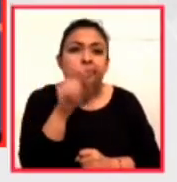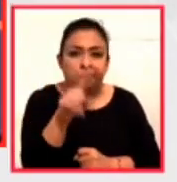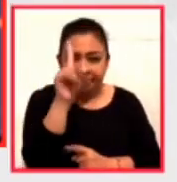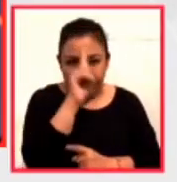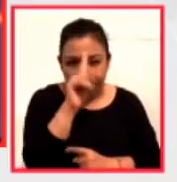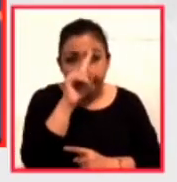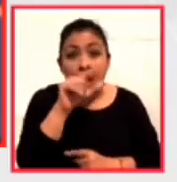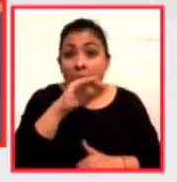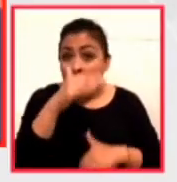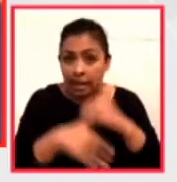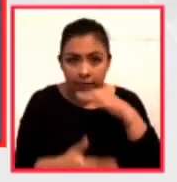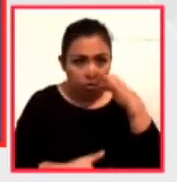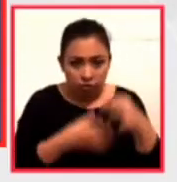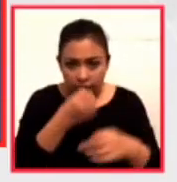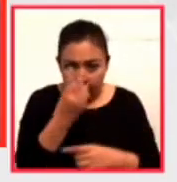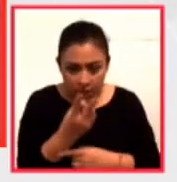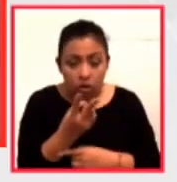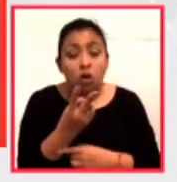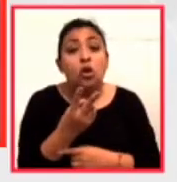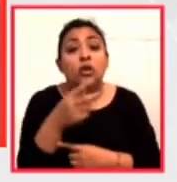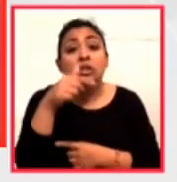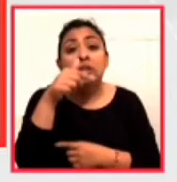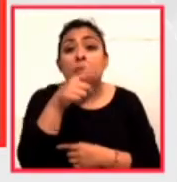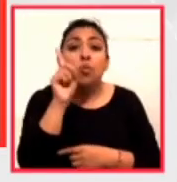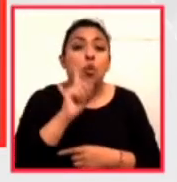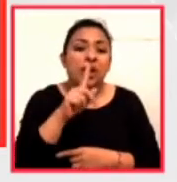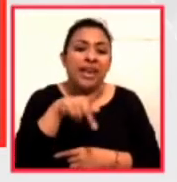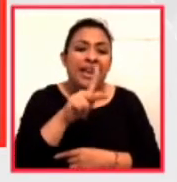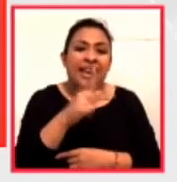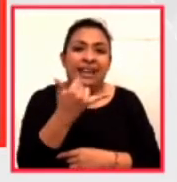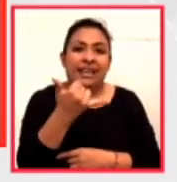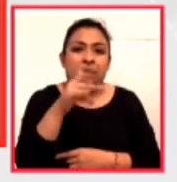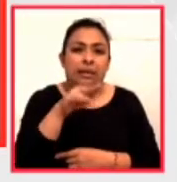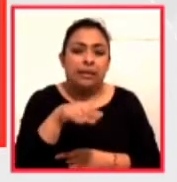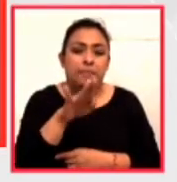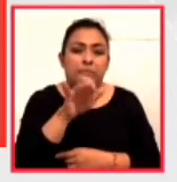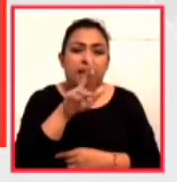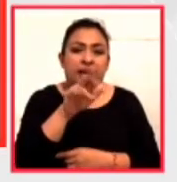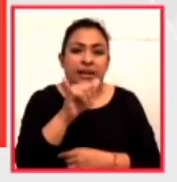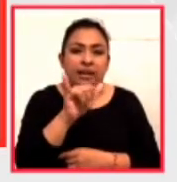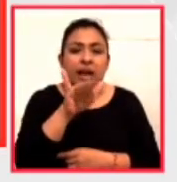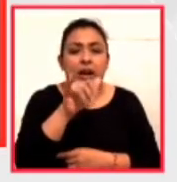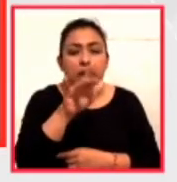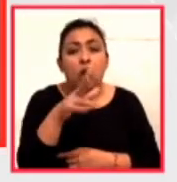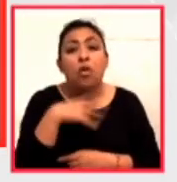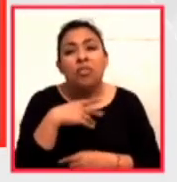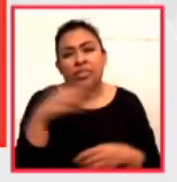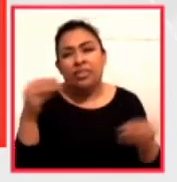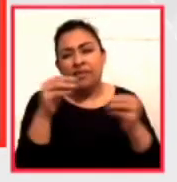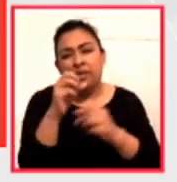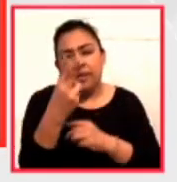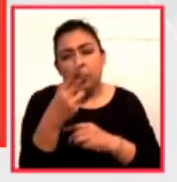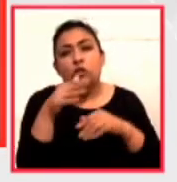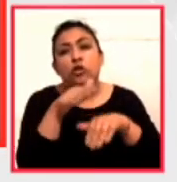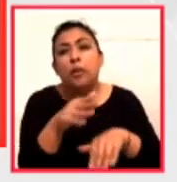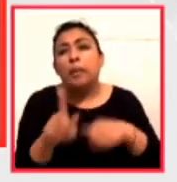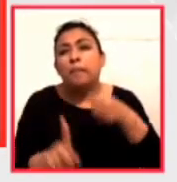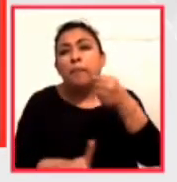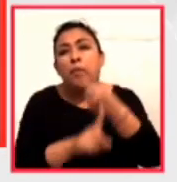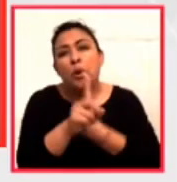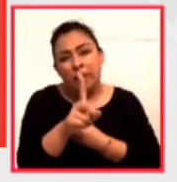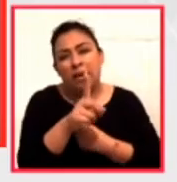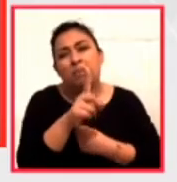pierdan al terminar Noticias 22 a Kimberly Armengol, quien hablará en Debate 22 sobre los daños colaterales del